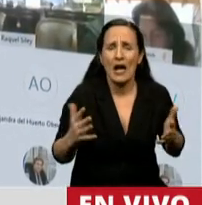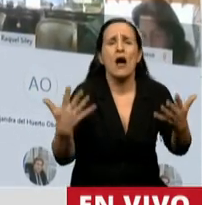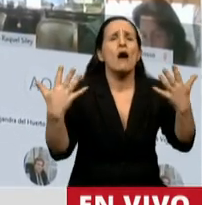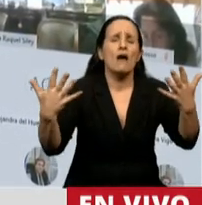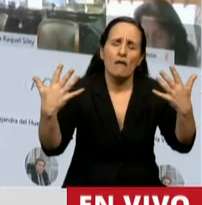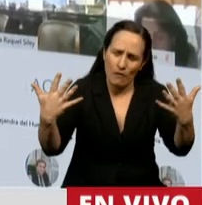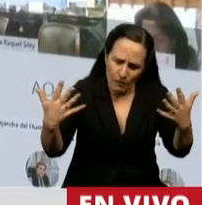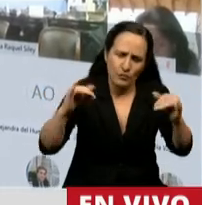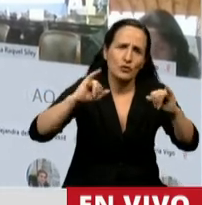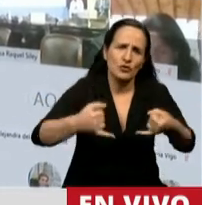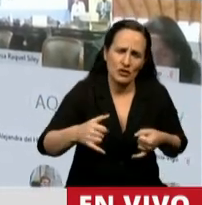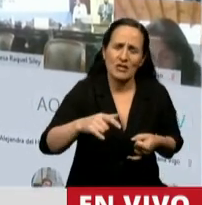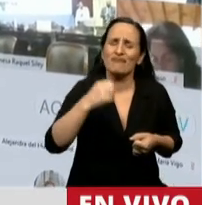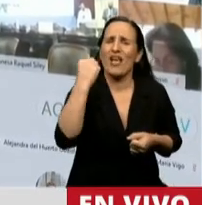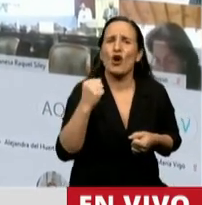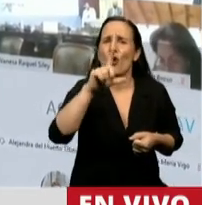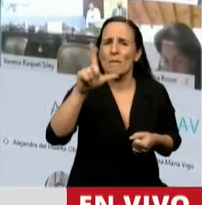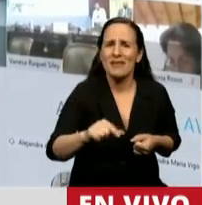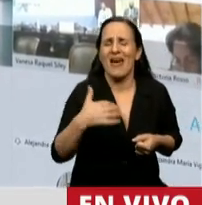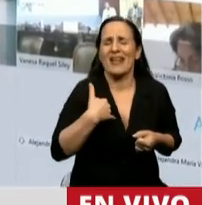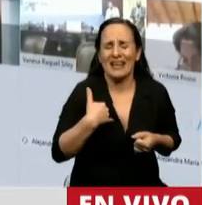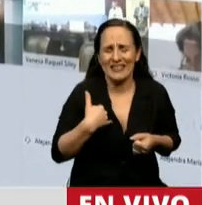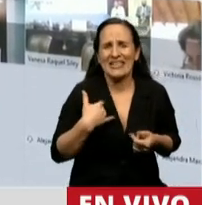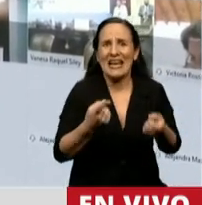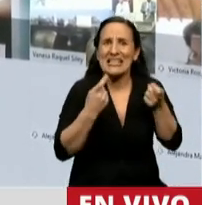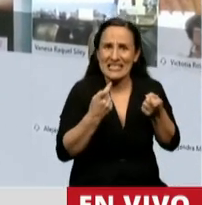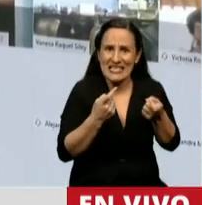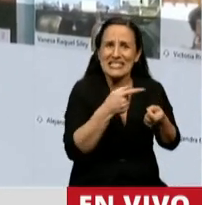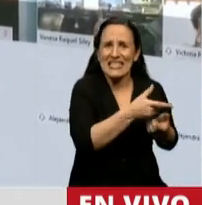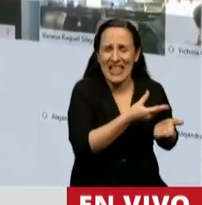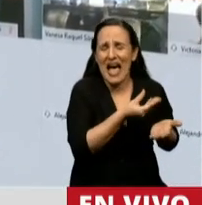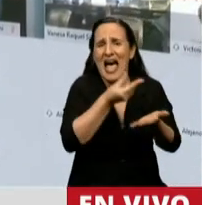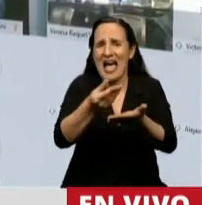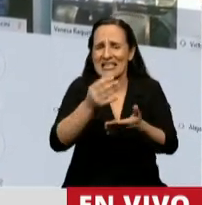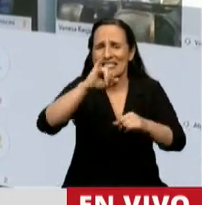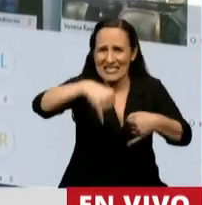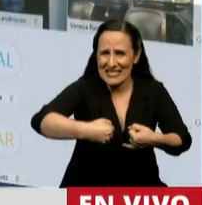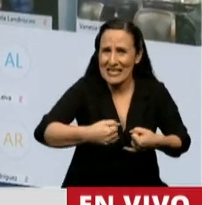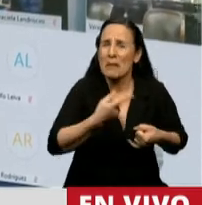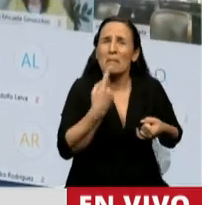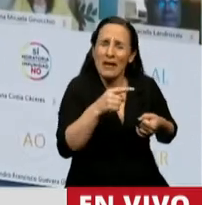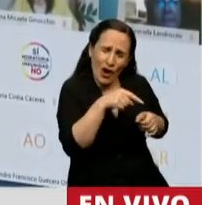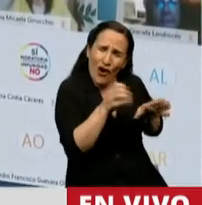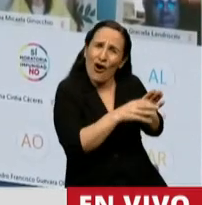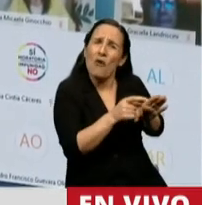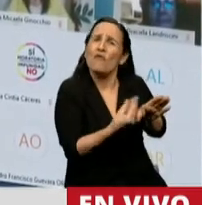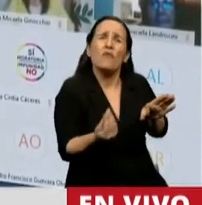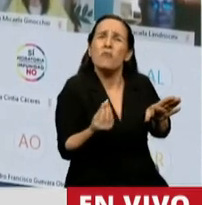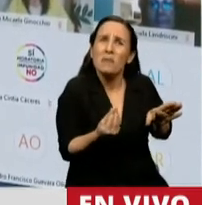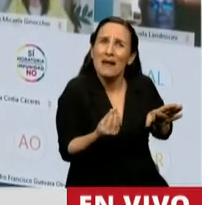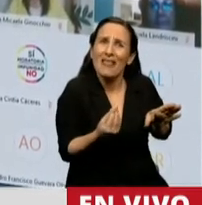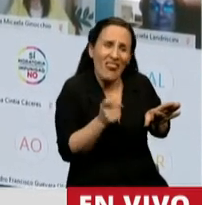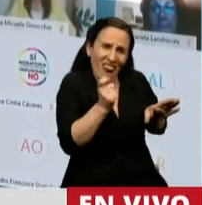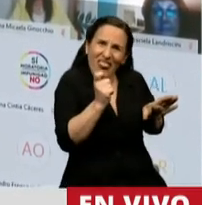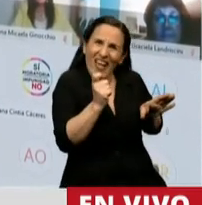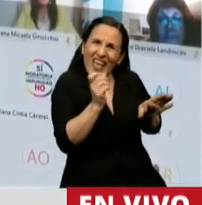general necesita que estos fondos contribuyan a la contribución. Pero la verdadera finalidad de este fondo es patrimonio